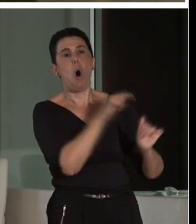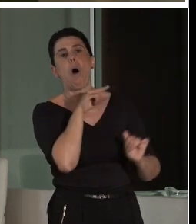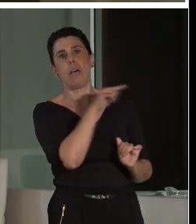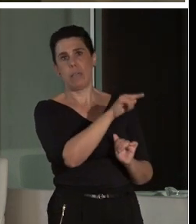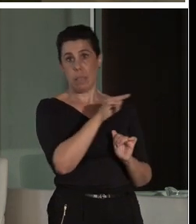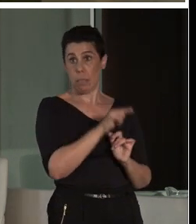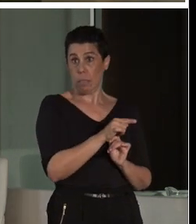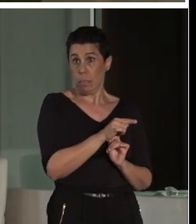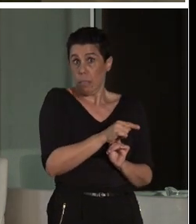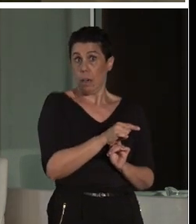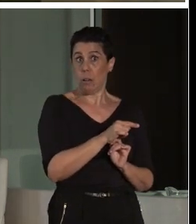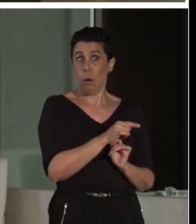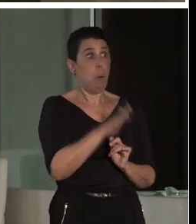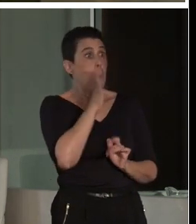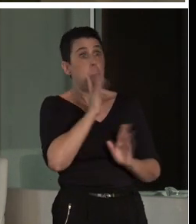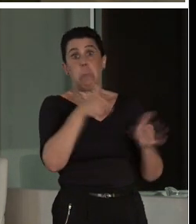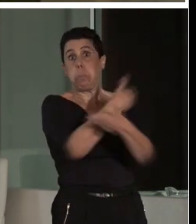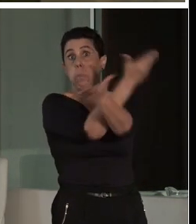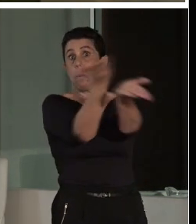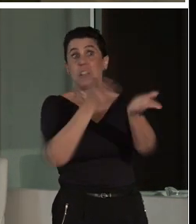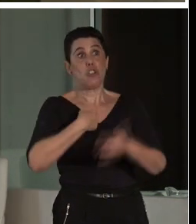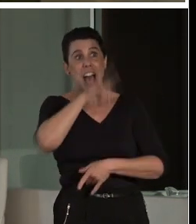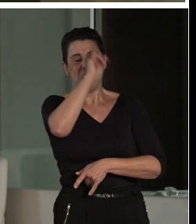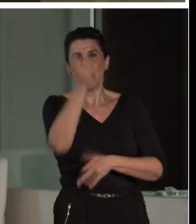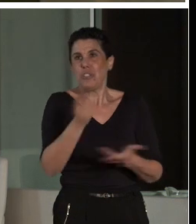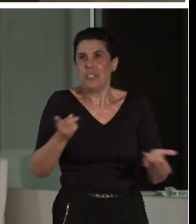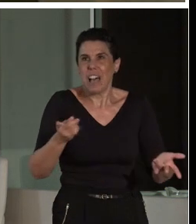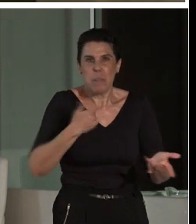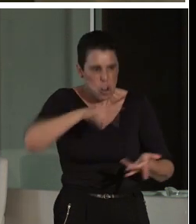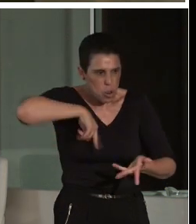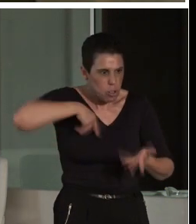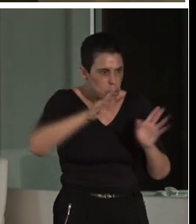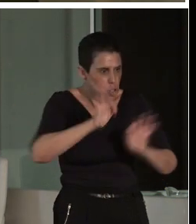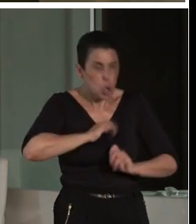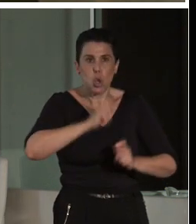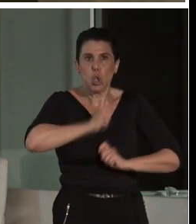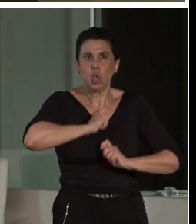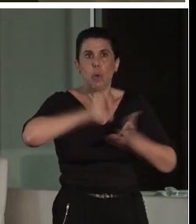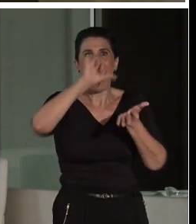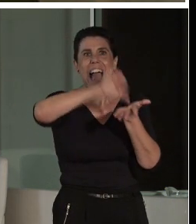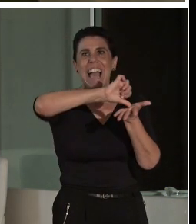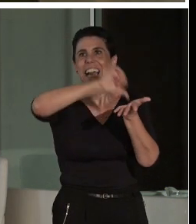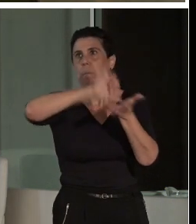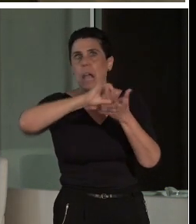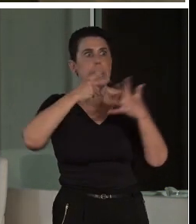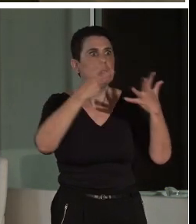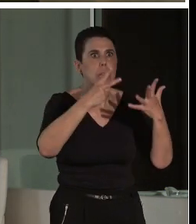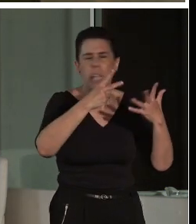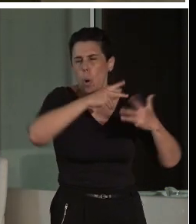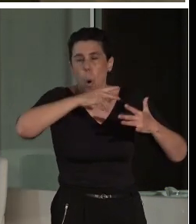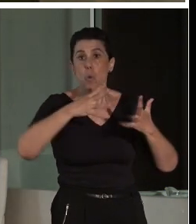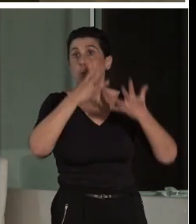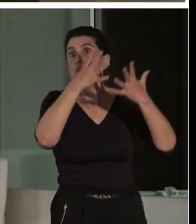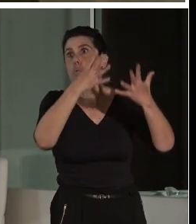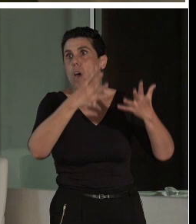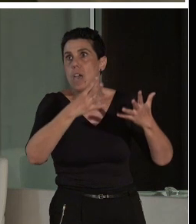que fuimos capital, no sé, Félix se lo sabe mejor que yo. ¿Cuántas veces? Más de siete, más de nueve, ¿no? Claro,